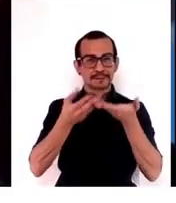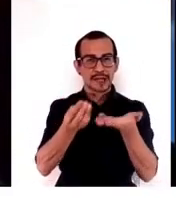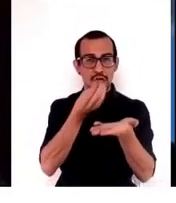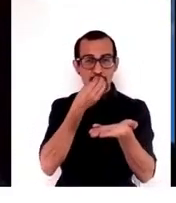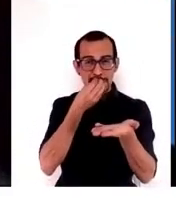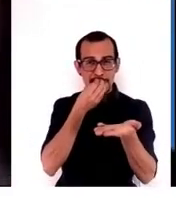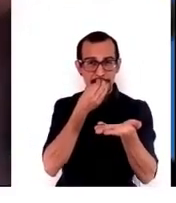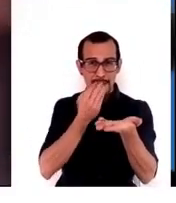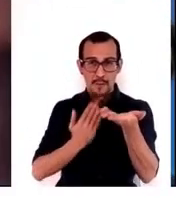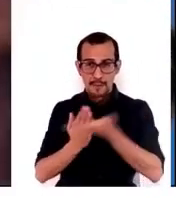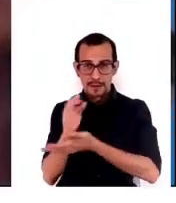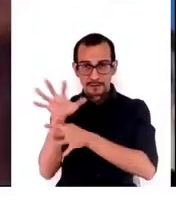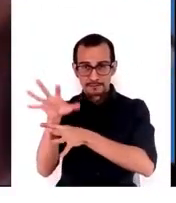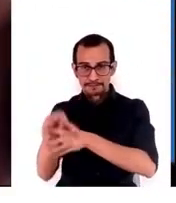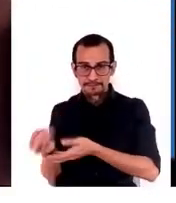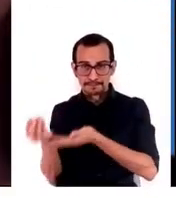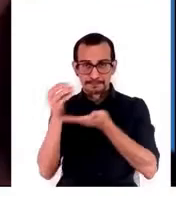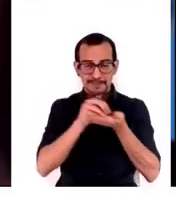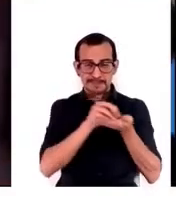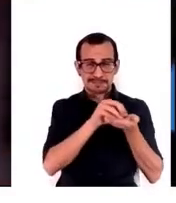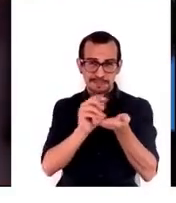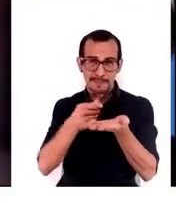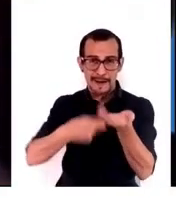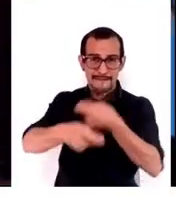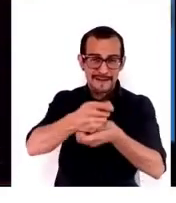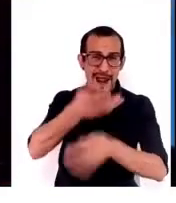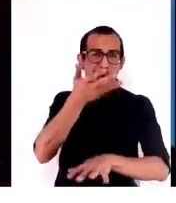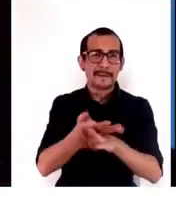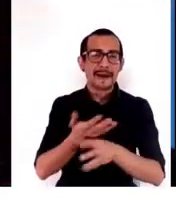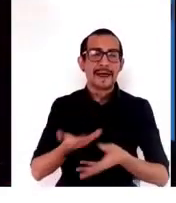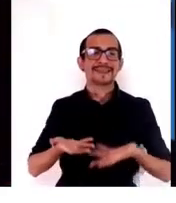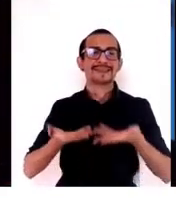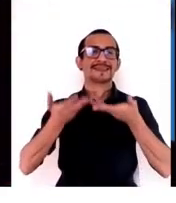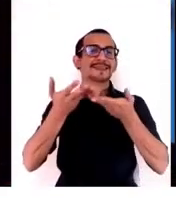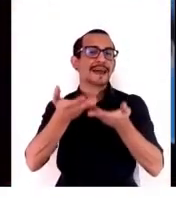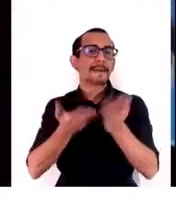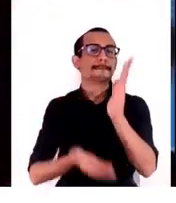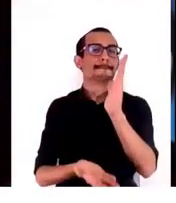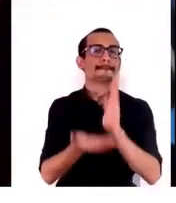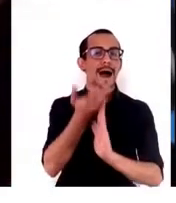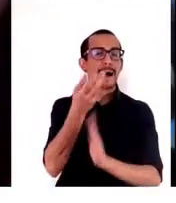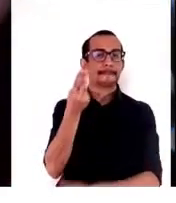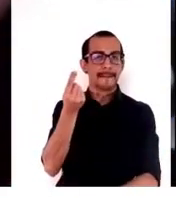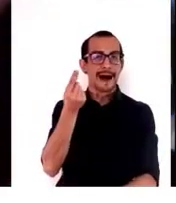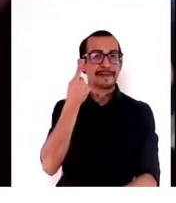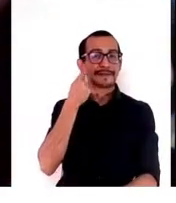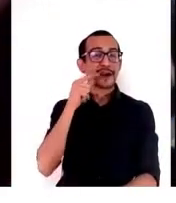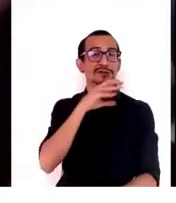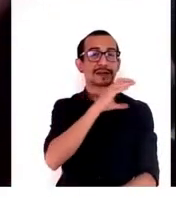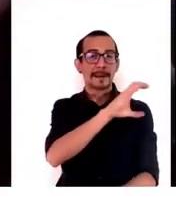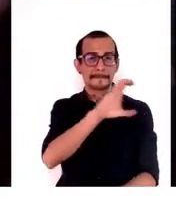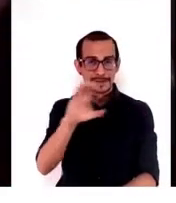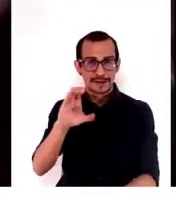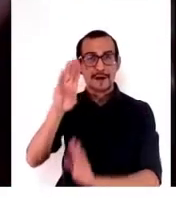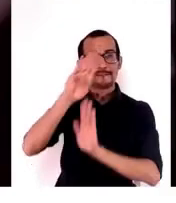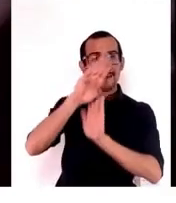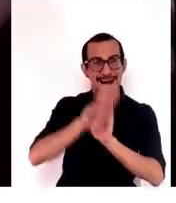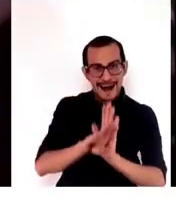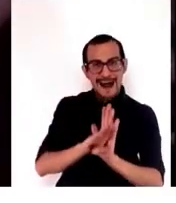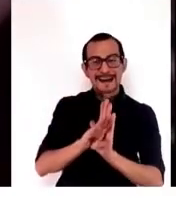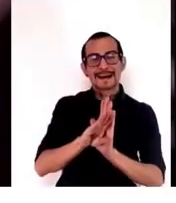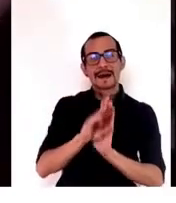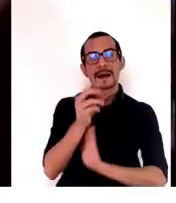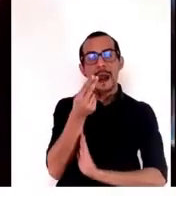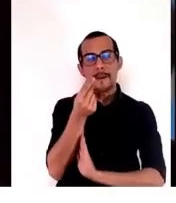para aumentar los ingresos de los compesinos y reducir el costo de los alimentos